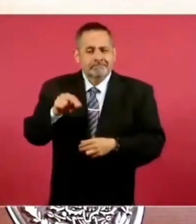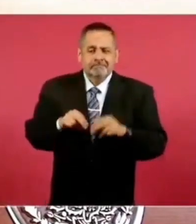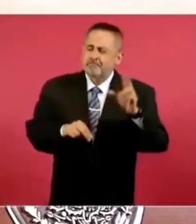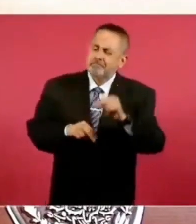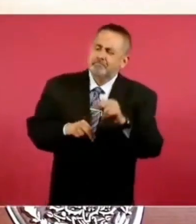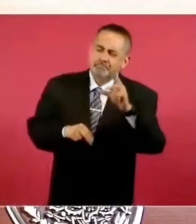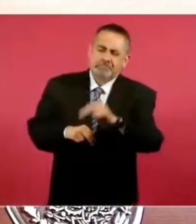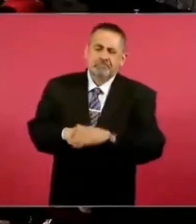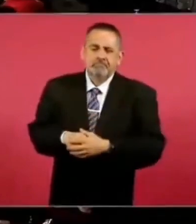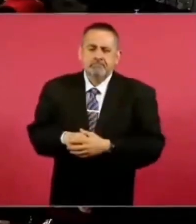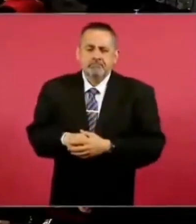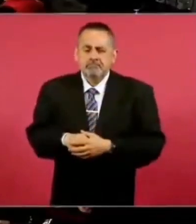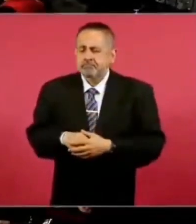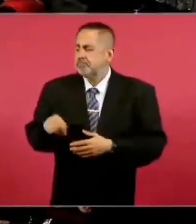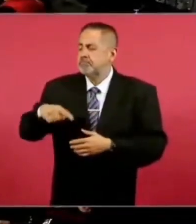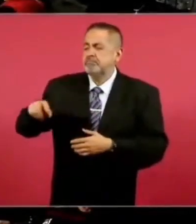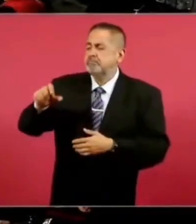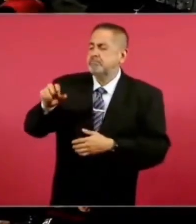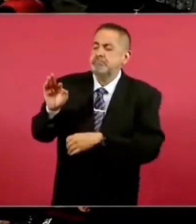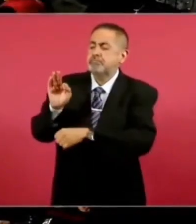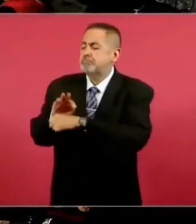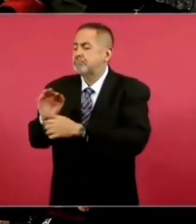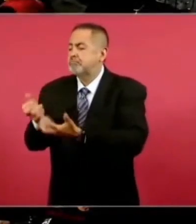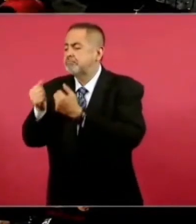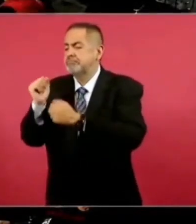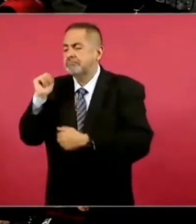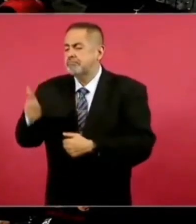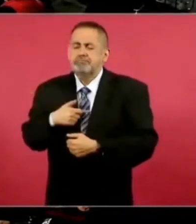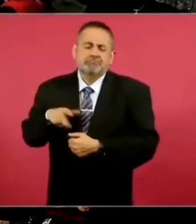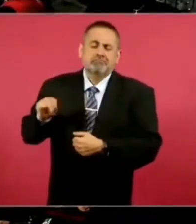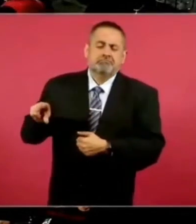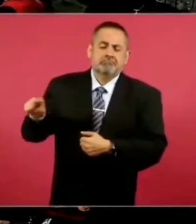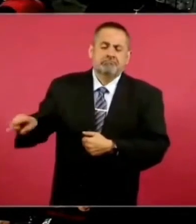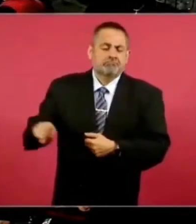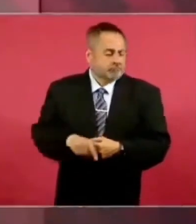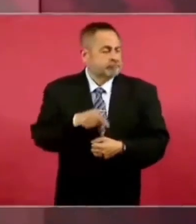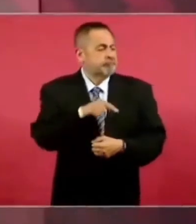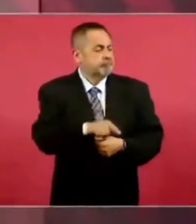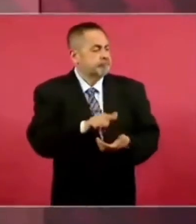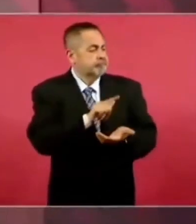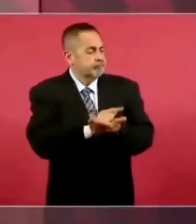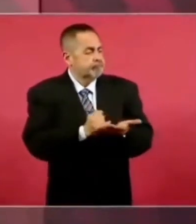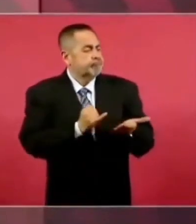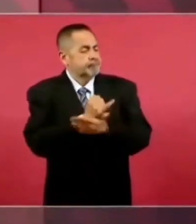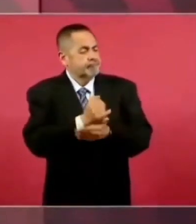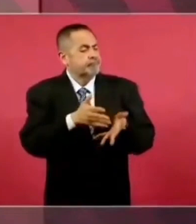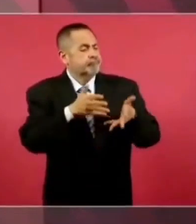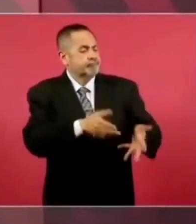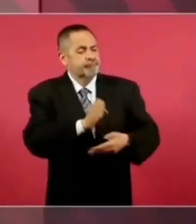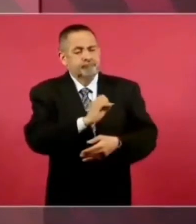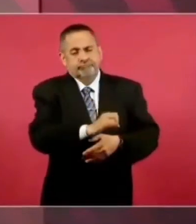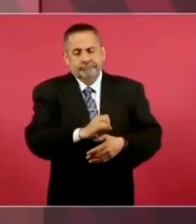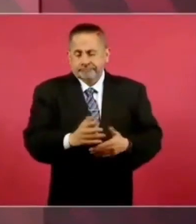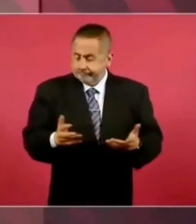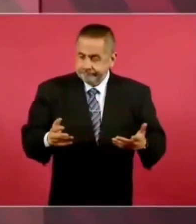declaró improcedente lo que se pedía.